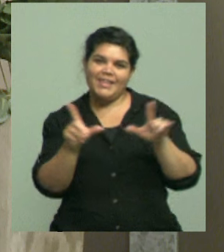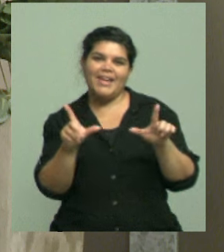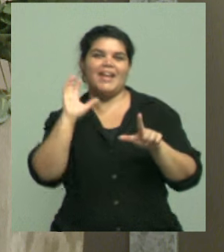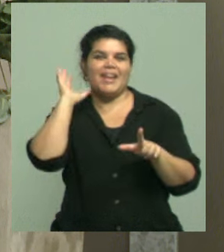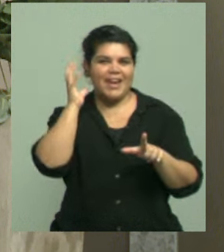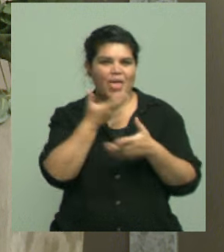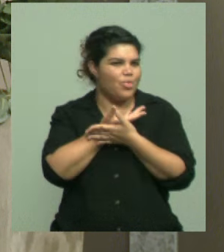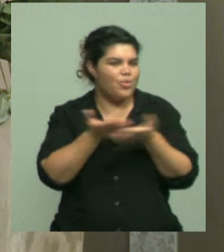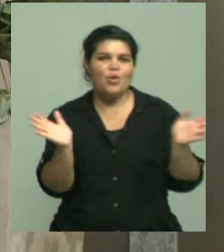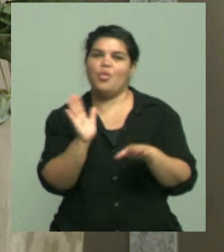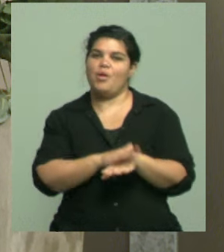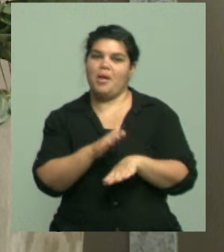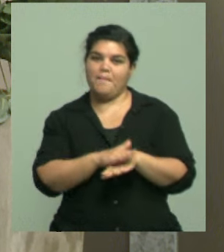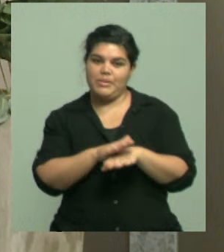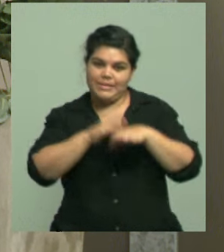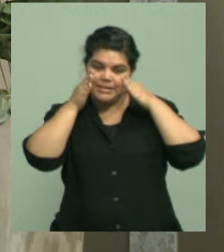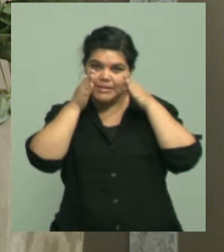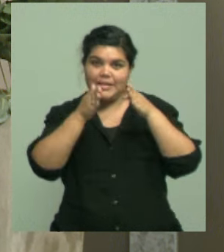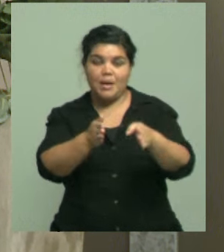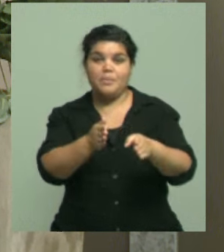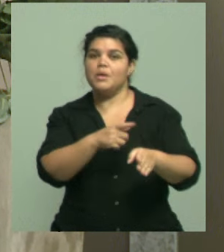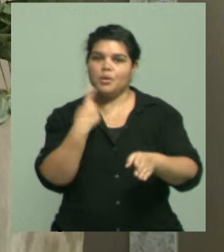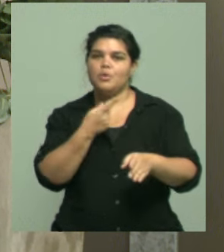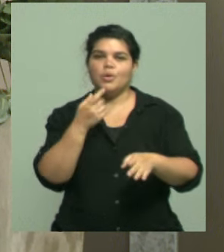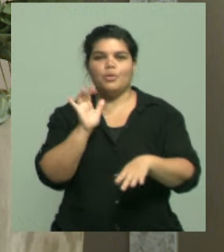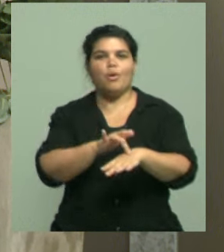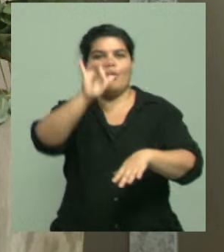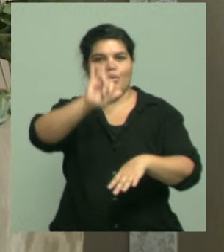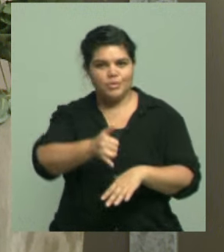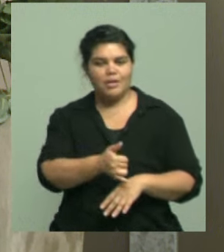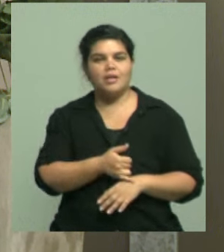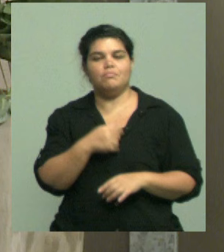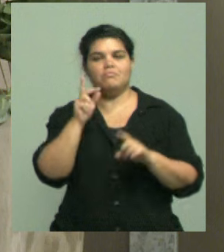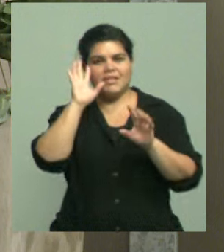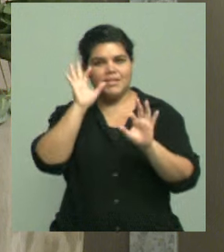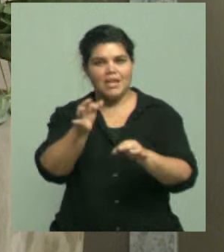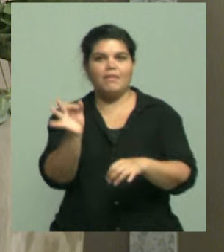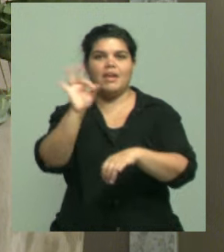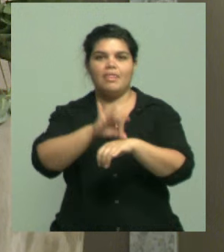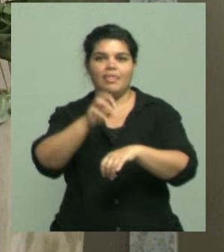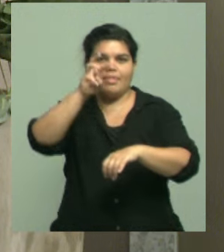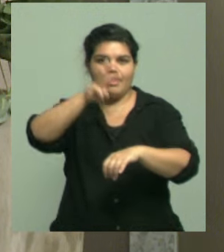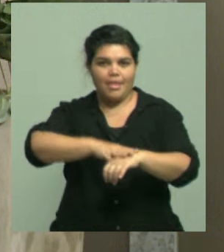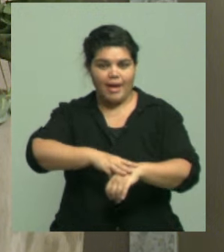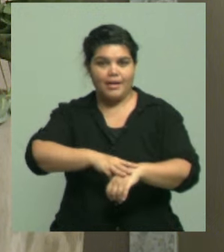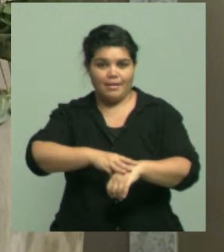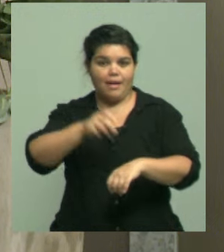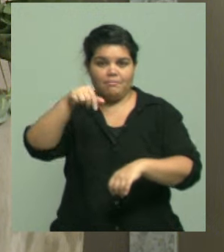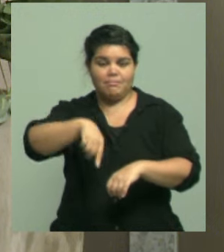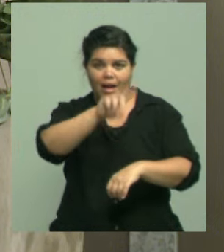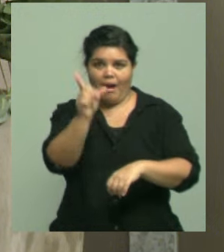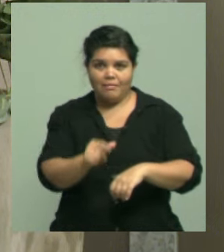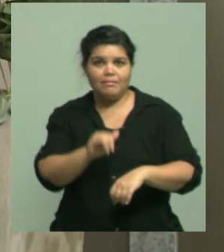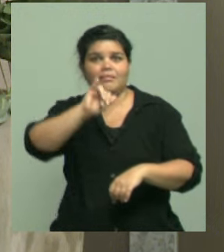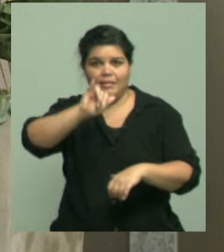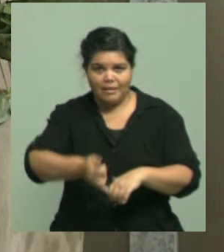Creo que a todos, ¿no? Esto de involucrarnos, entender que el dengue está instaladísimo en nuestro país y que ha